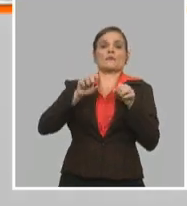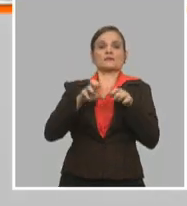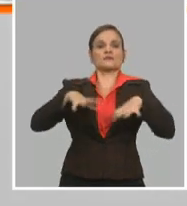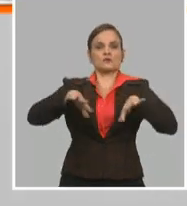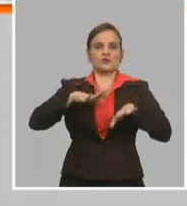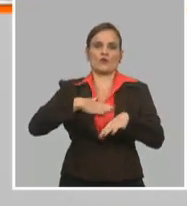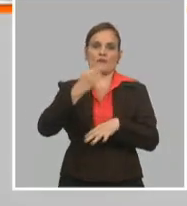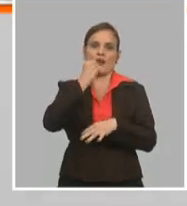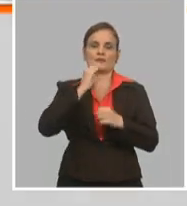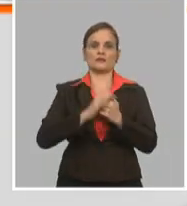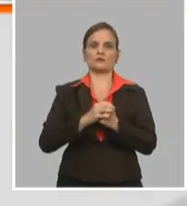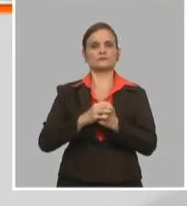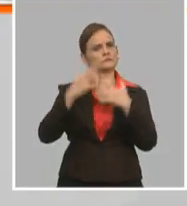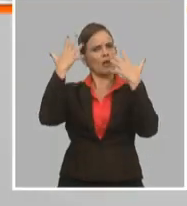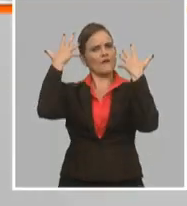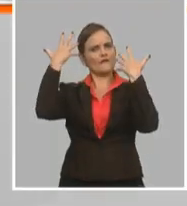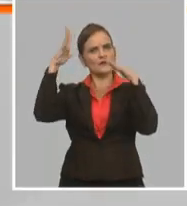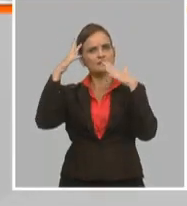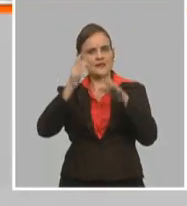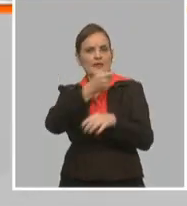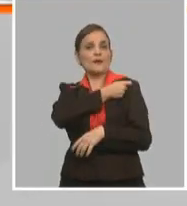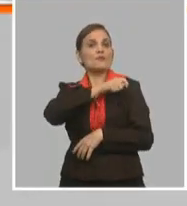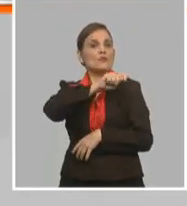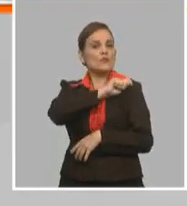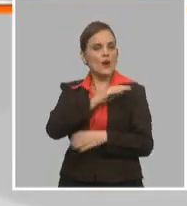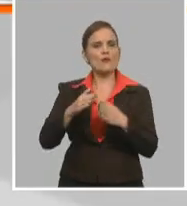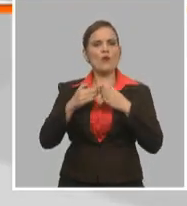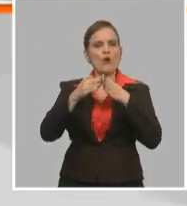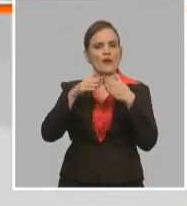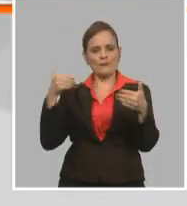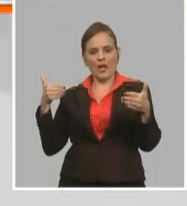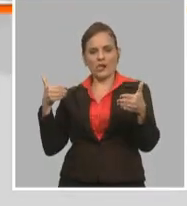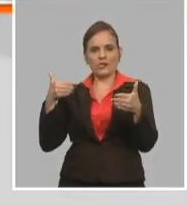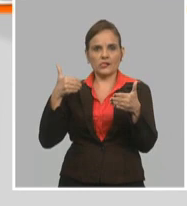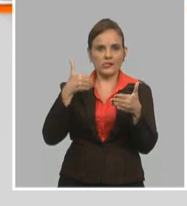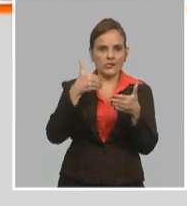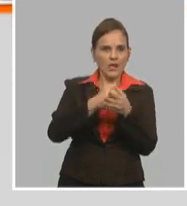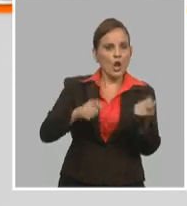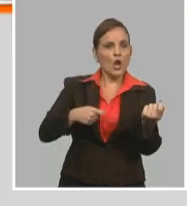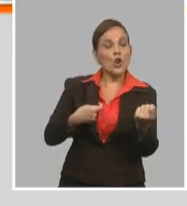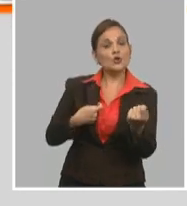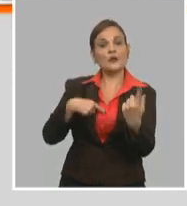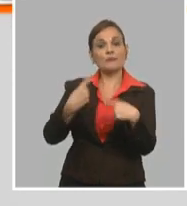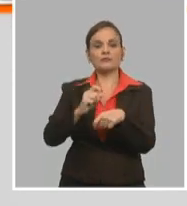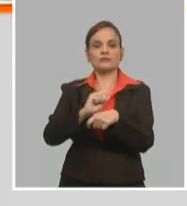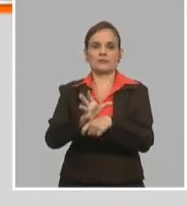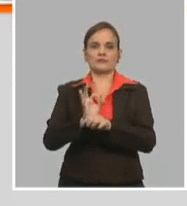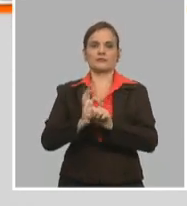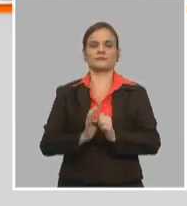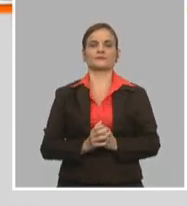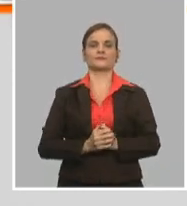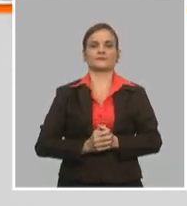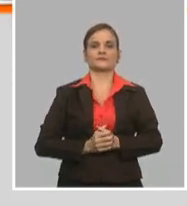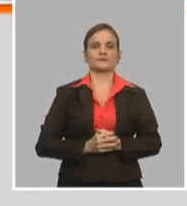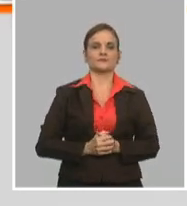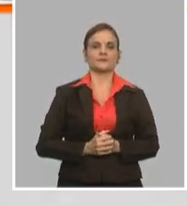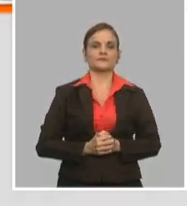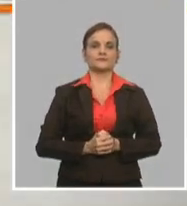esta información y felicidad a los granmenses por lo que hicieron durante todo este tiempo y por lo que seguirán haciendo. Siga con nosotros en la mesa redonda.